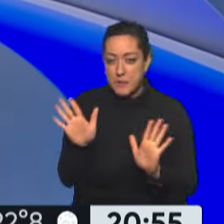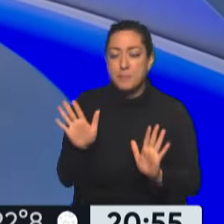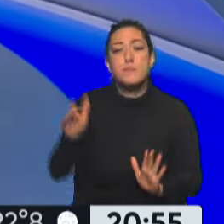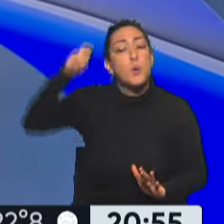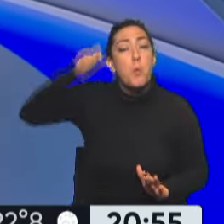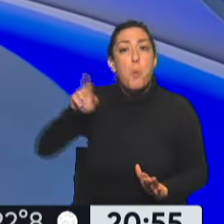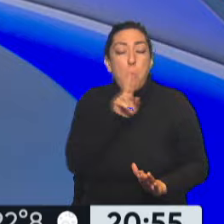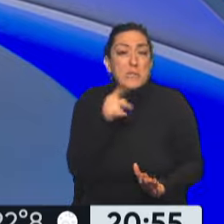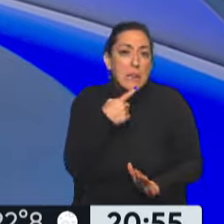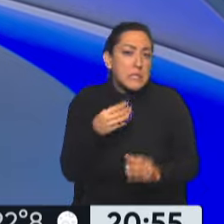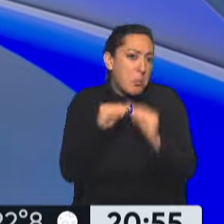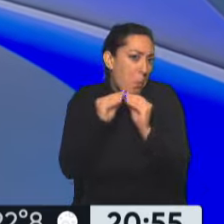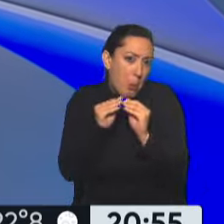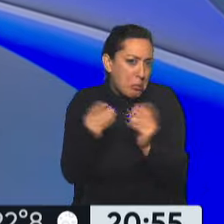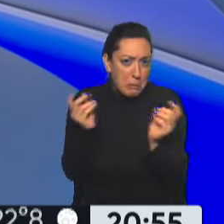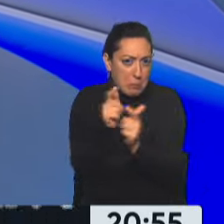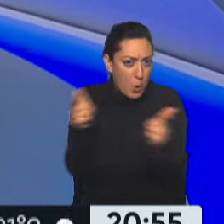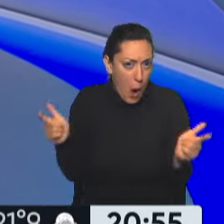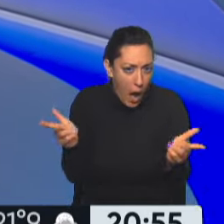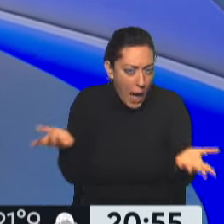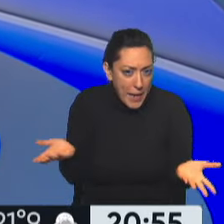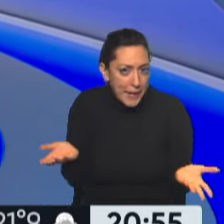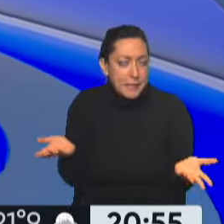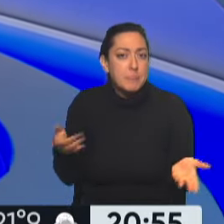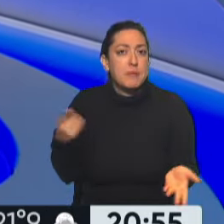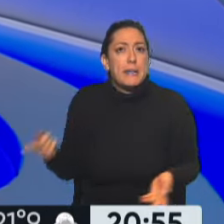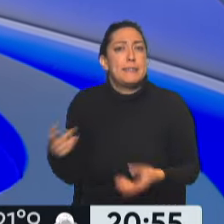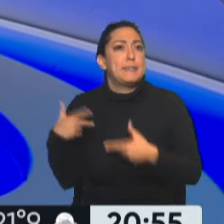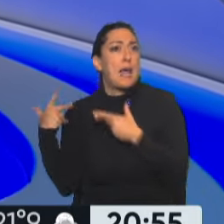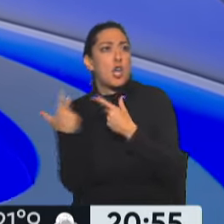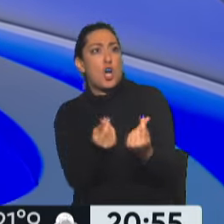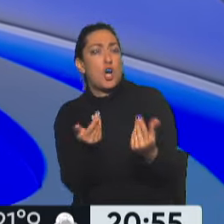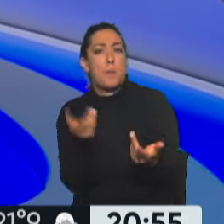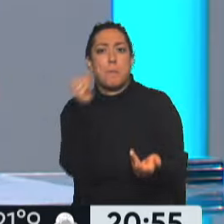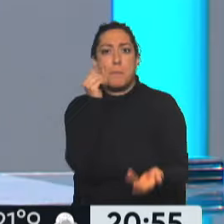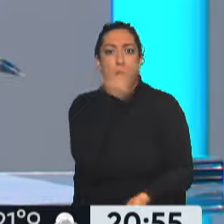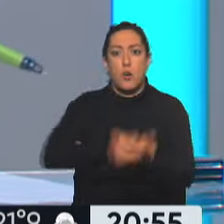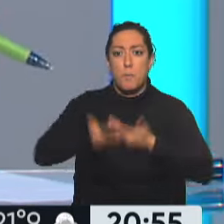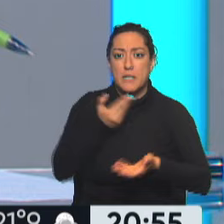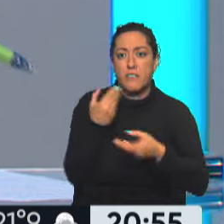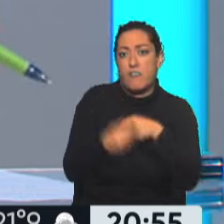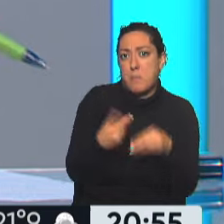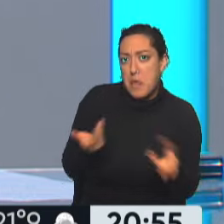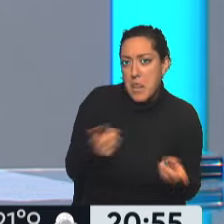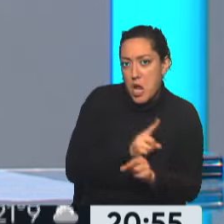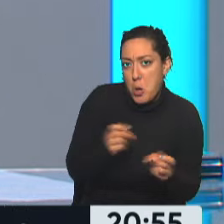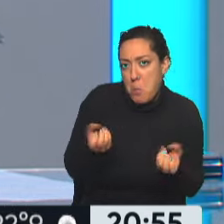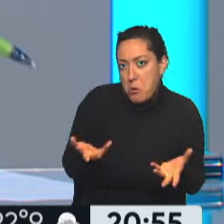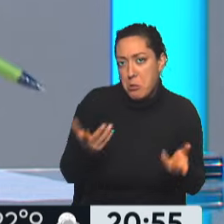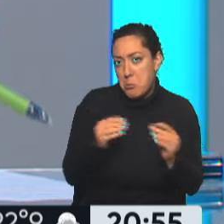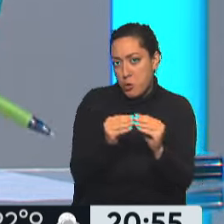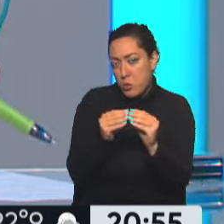no había nada, ninguna razón para que ella pudiera oponerse, que los niños compartieran con el papá y toda la familia paterna. Dice,